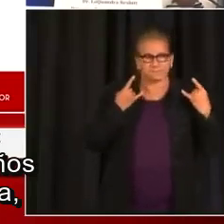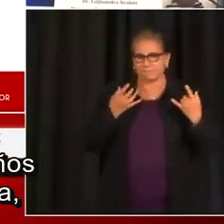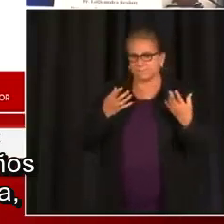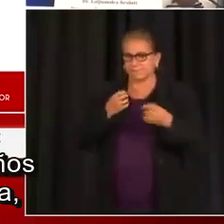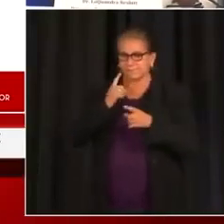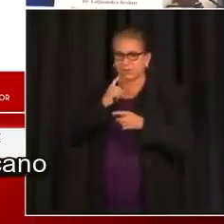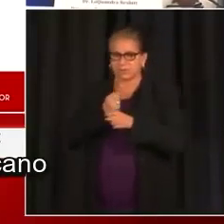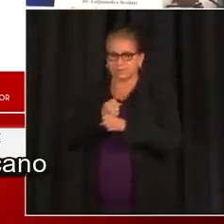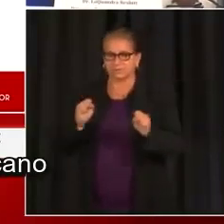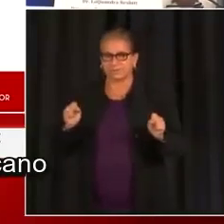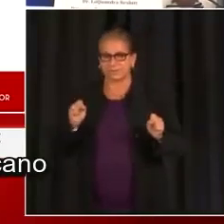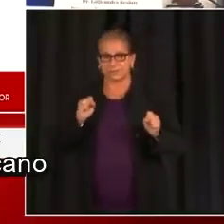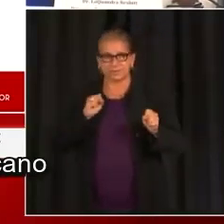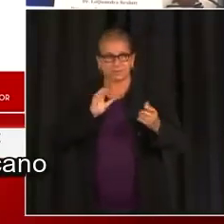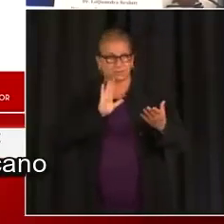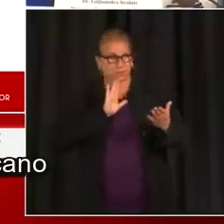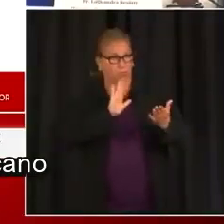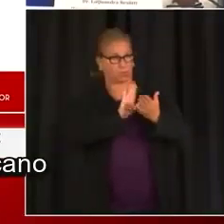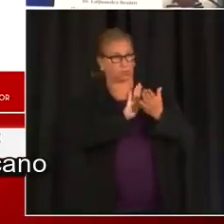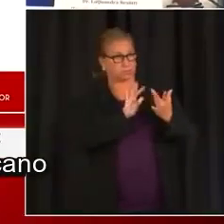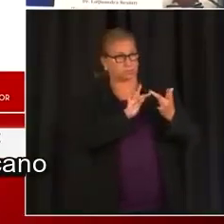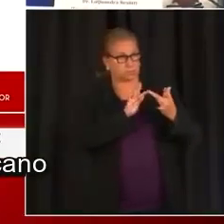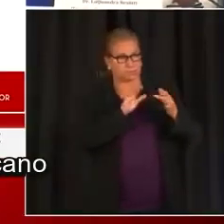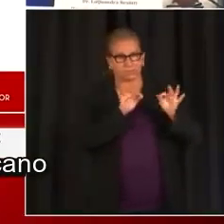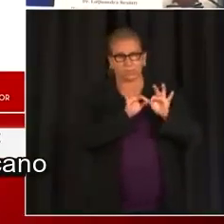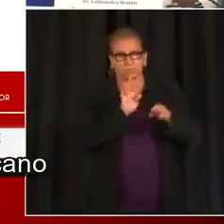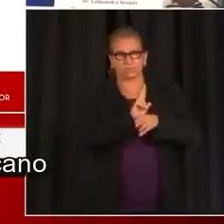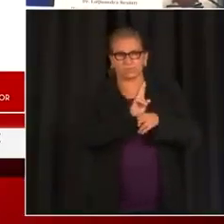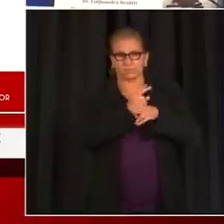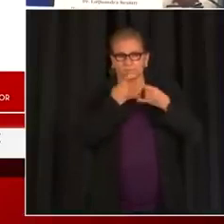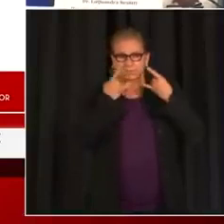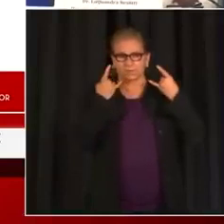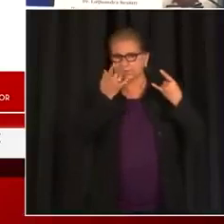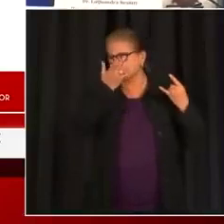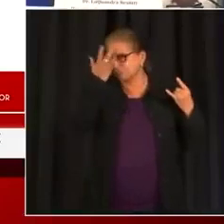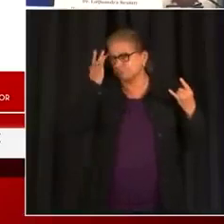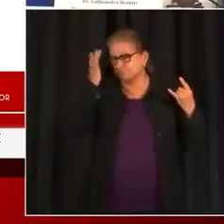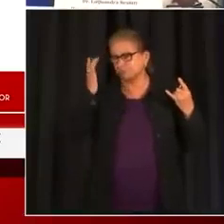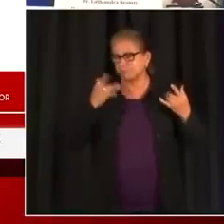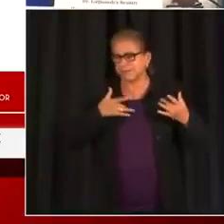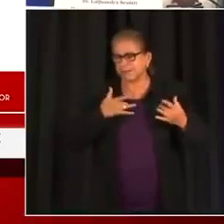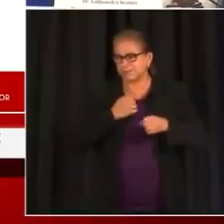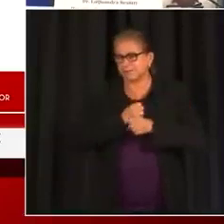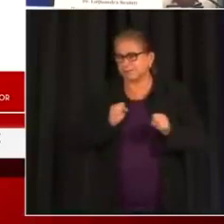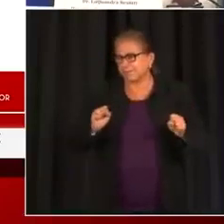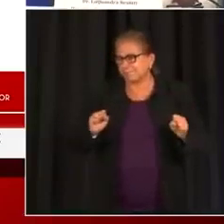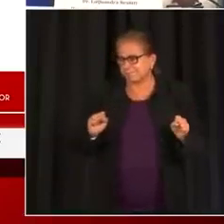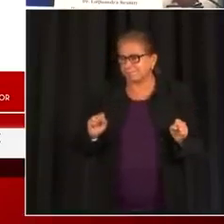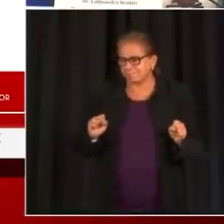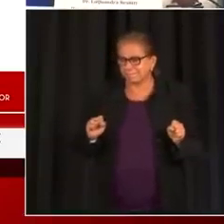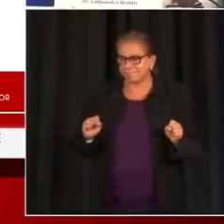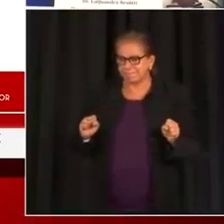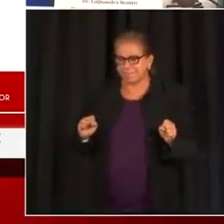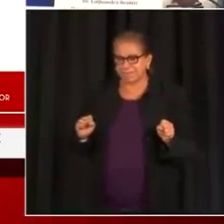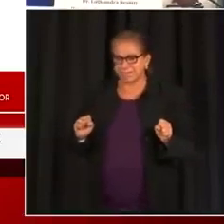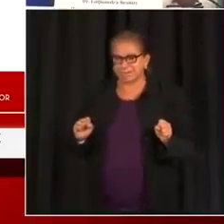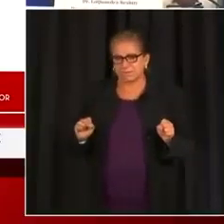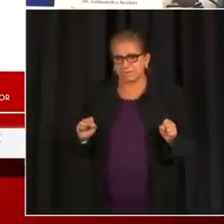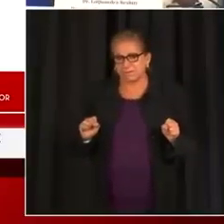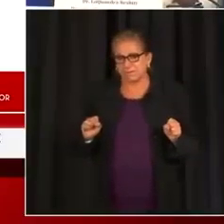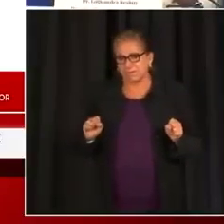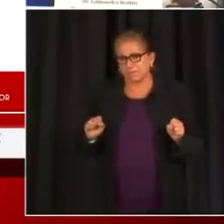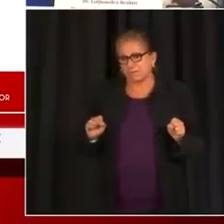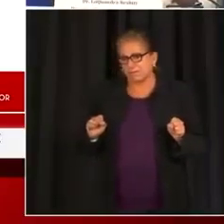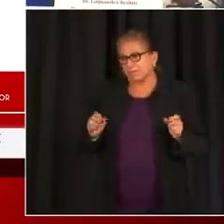ponerse en cuarentena, cuando entran en contacto cercano con otro estudiante que haya salido positivo por la COVID-19. Permite una evaluación